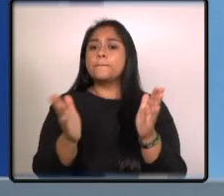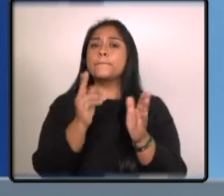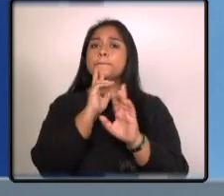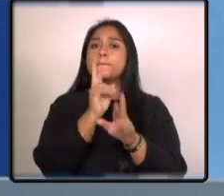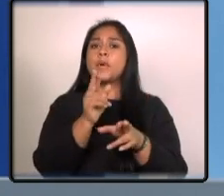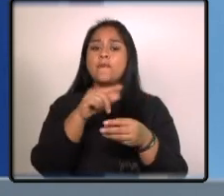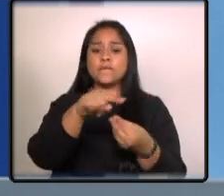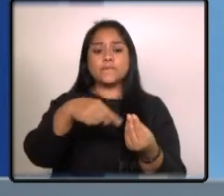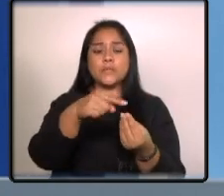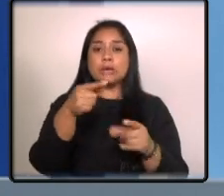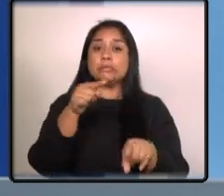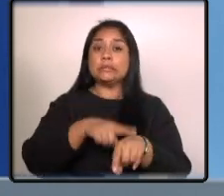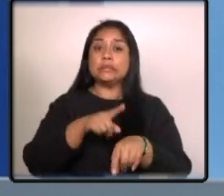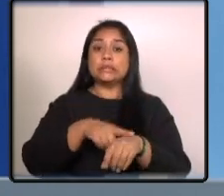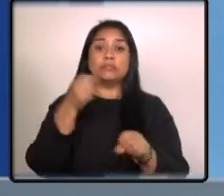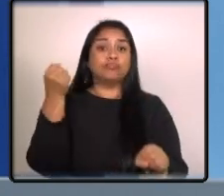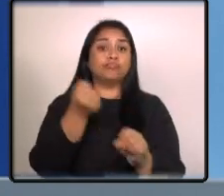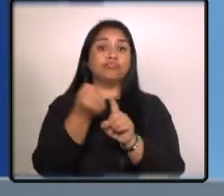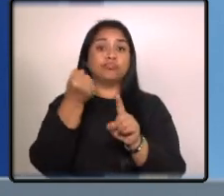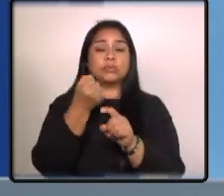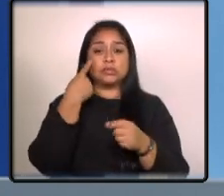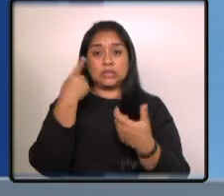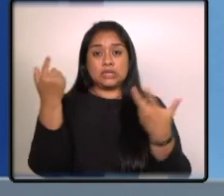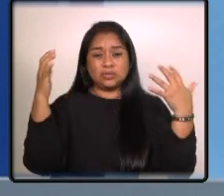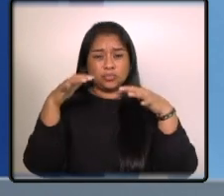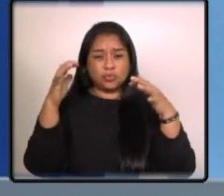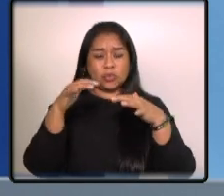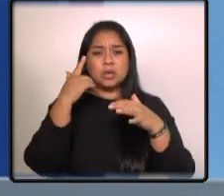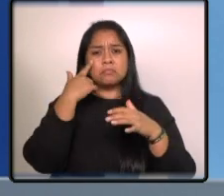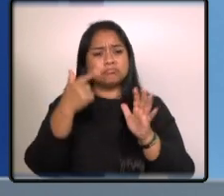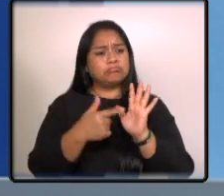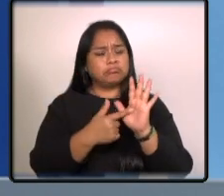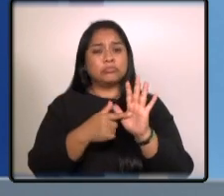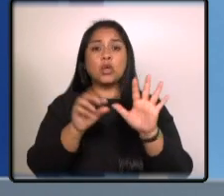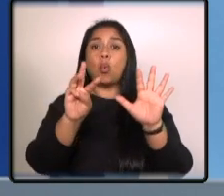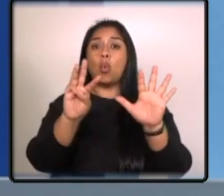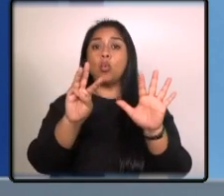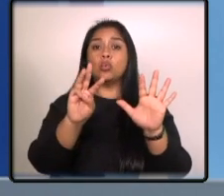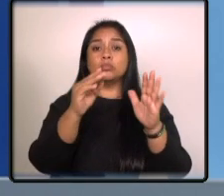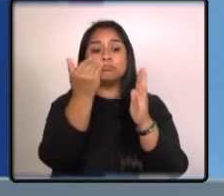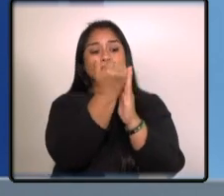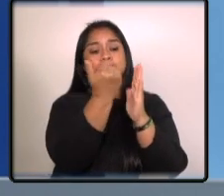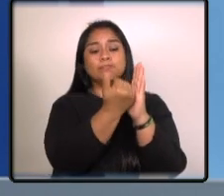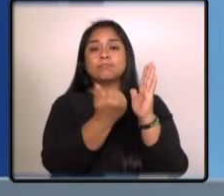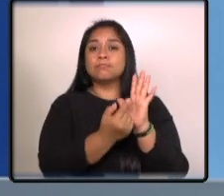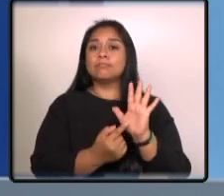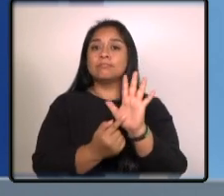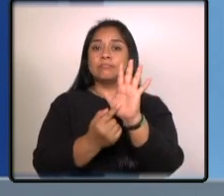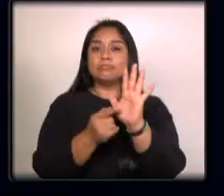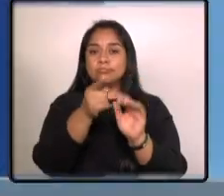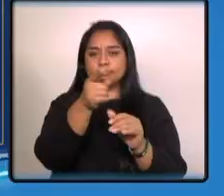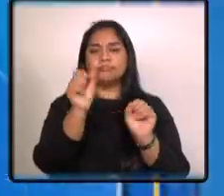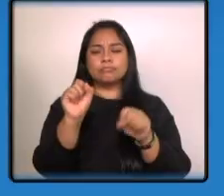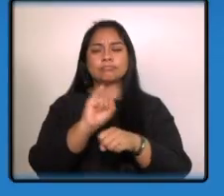época de lluvias es por ello que a continuación le trae 8 pasos sencillos que le serán de utilidad